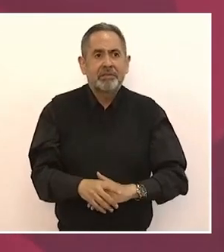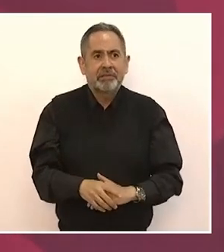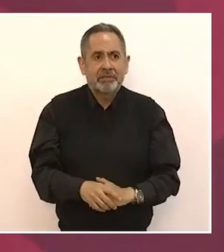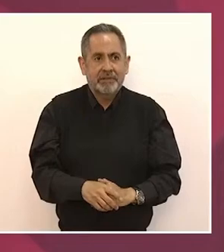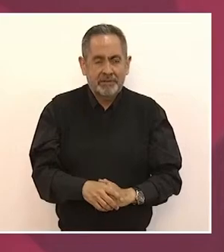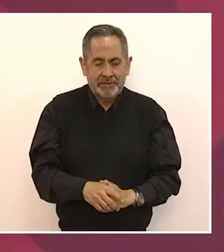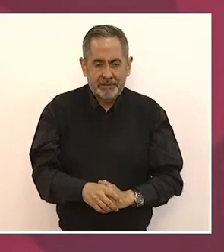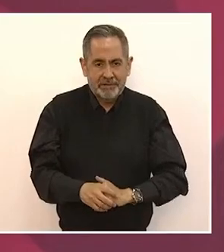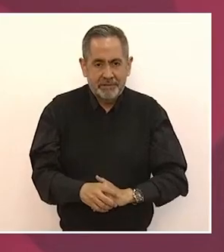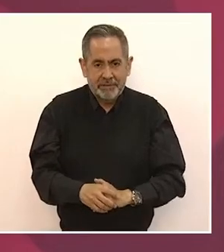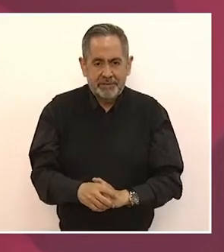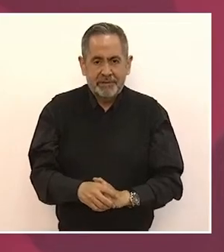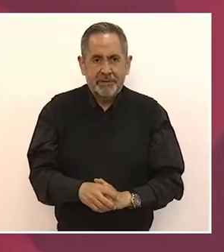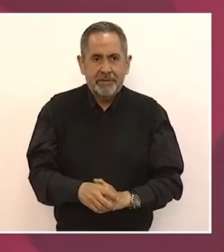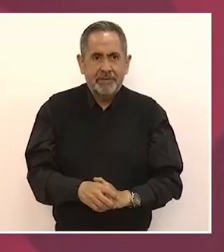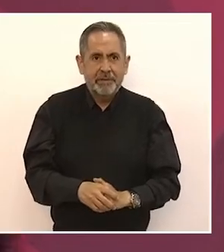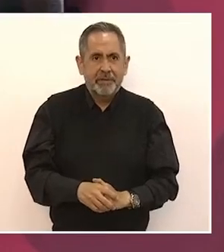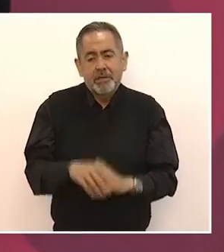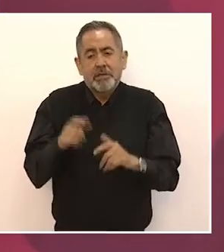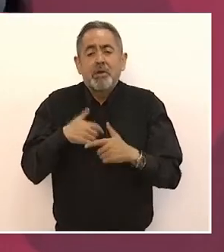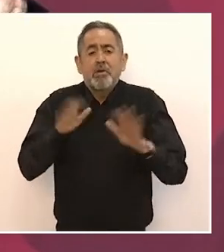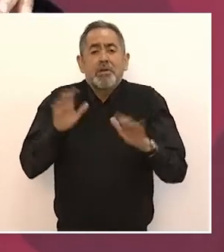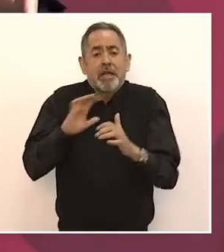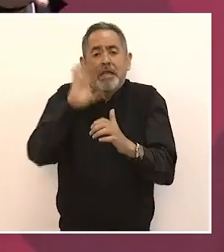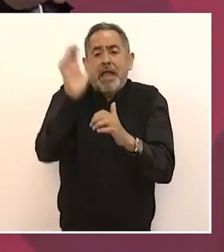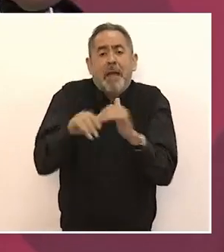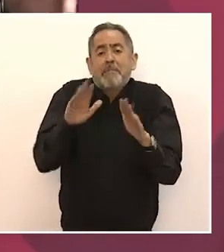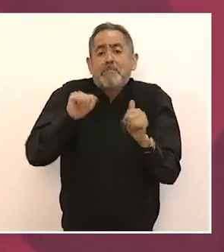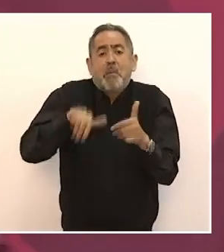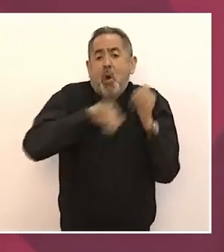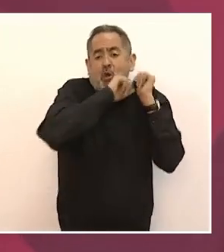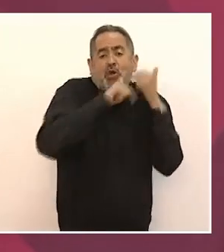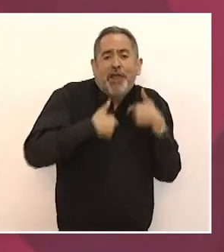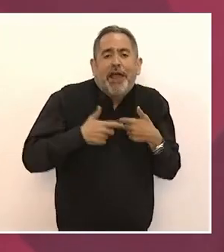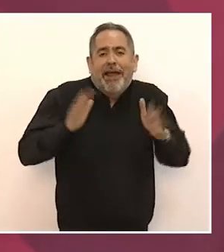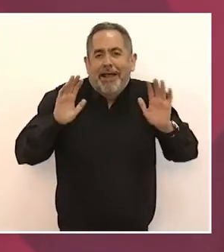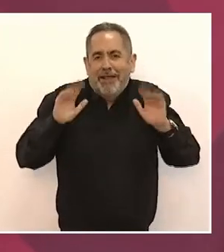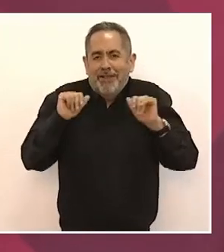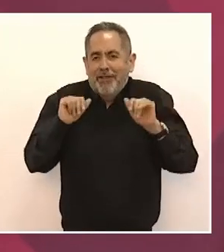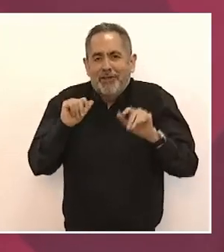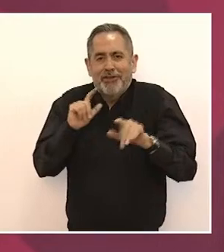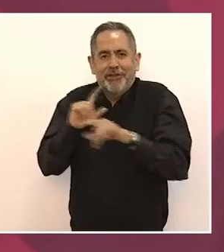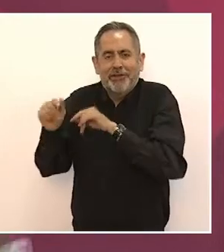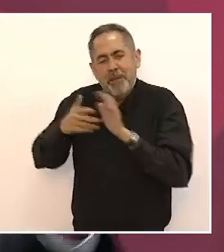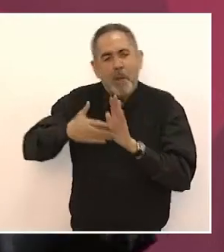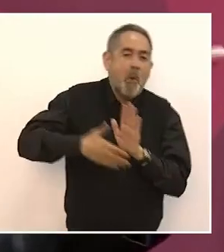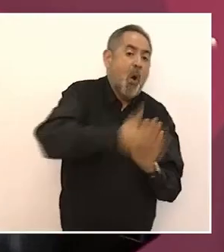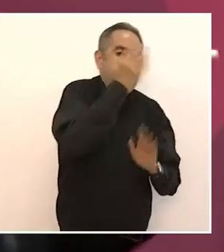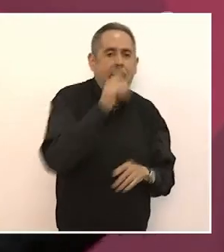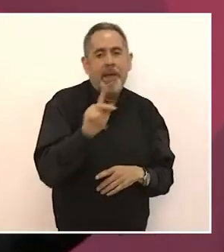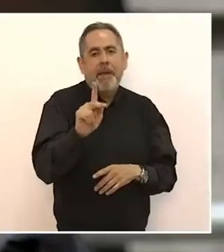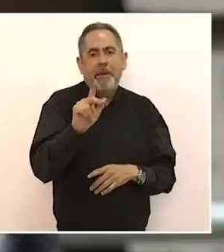porque yo ya me voy a Palenque,